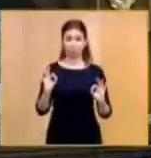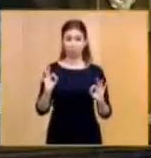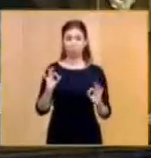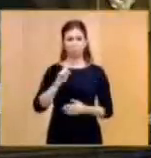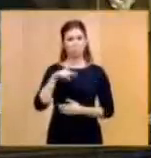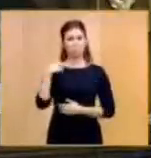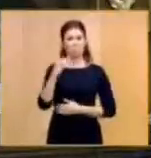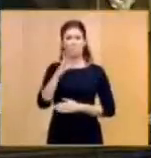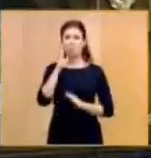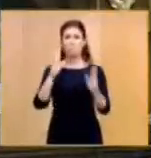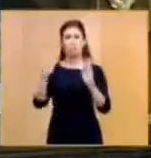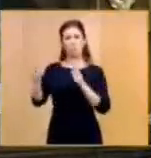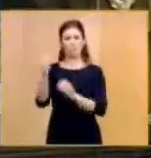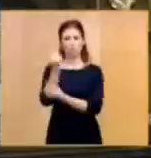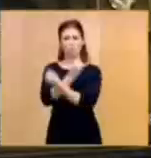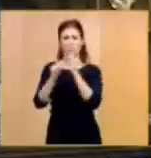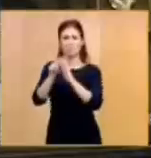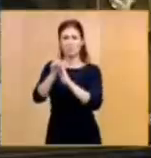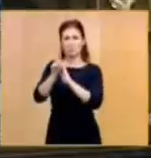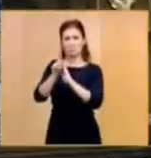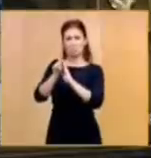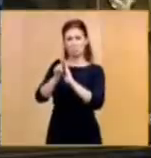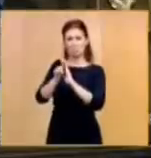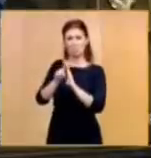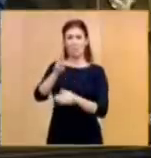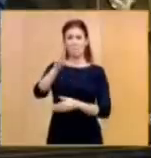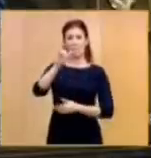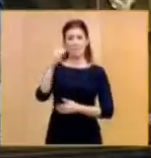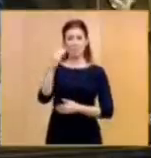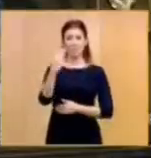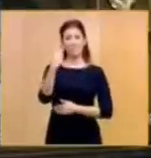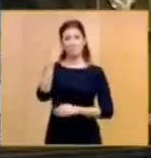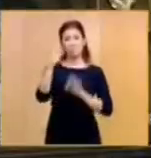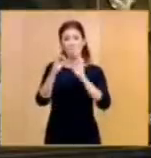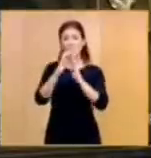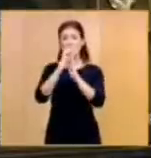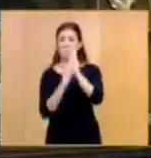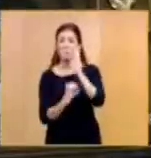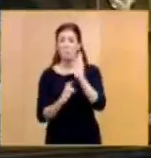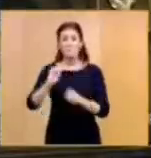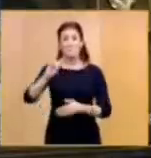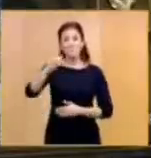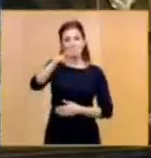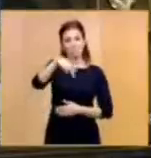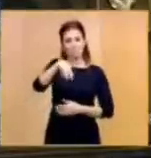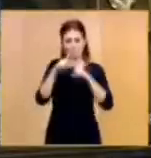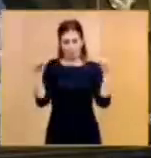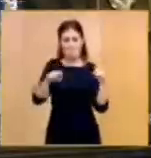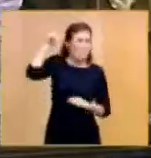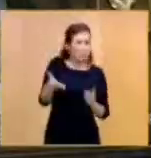Estamos en recesión. El PIB ha caído un 3% en el primer trimestre del año.